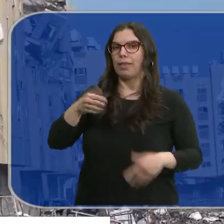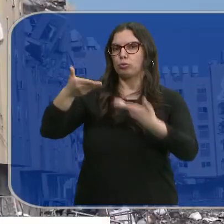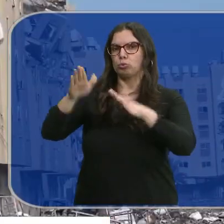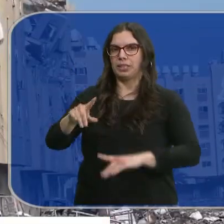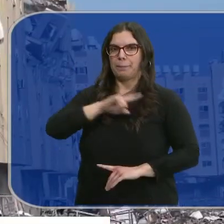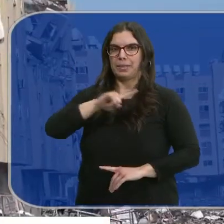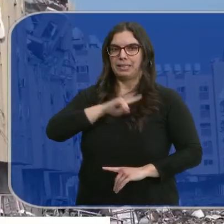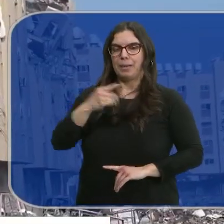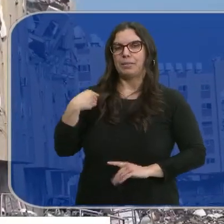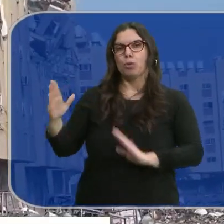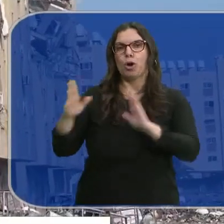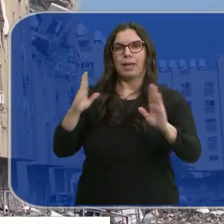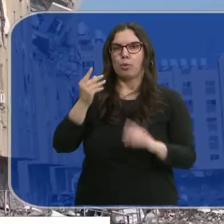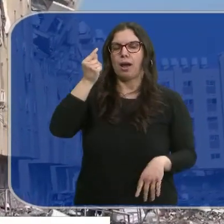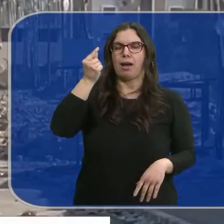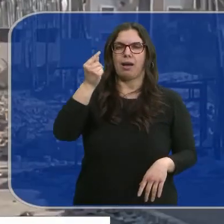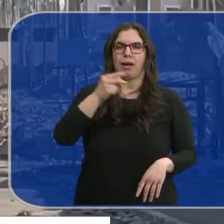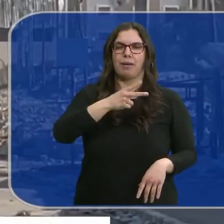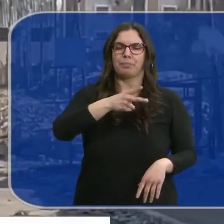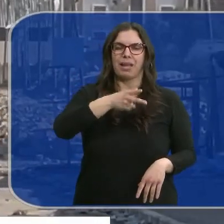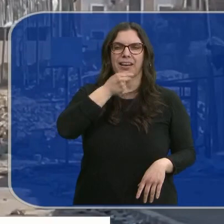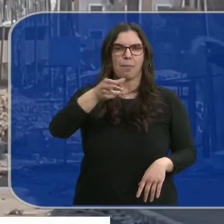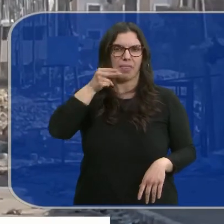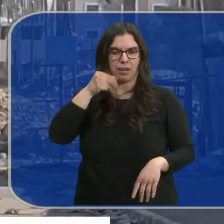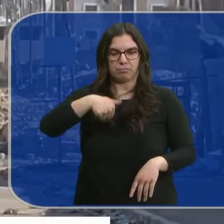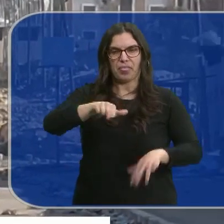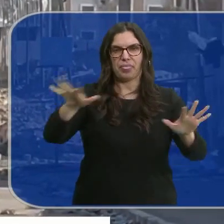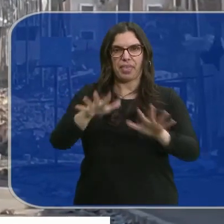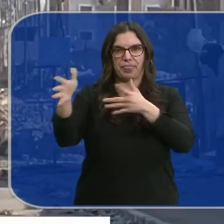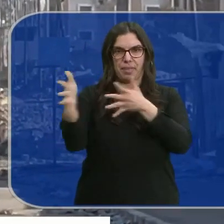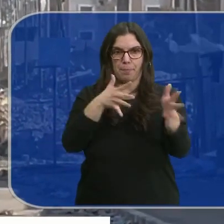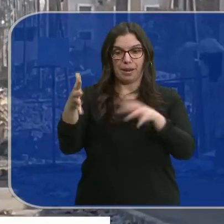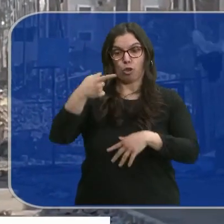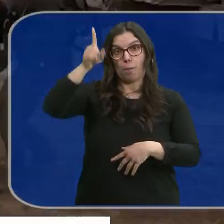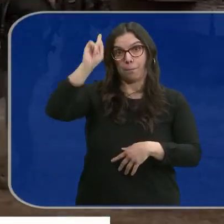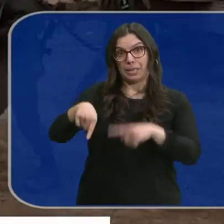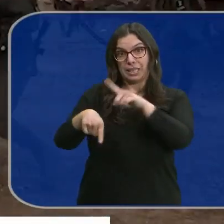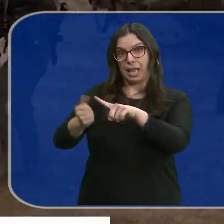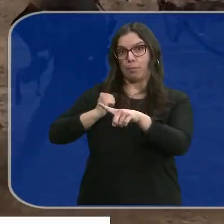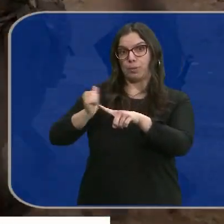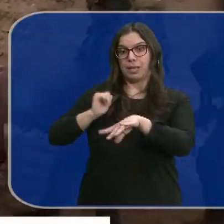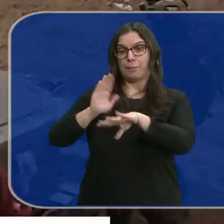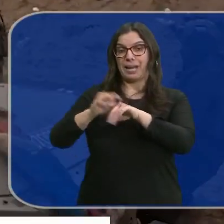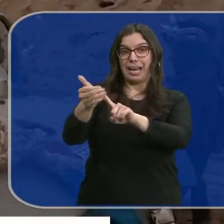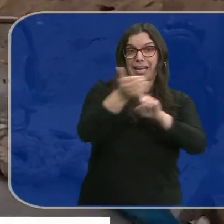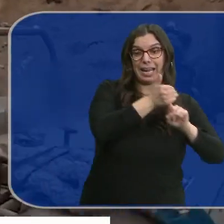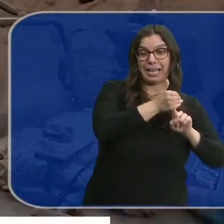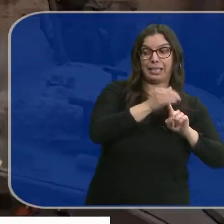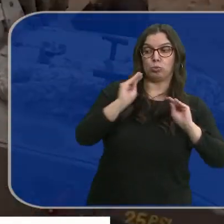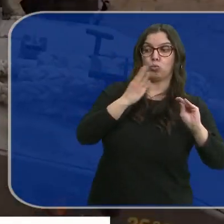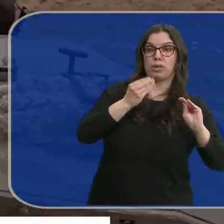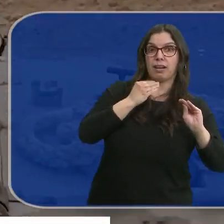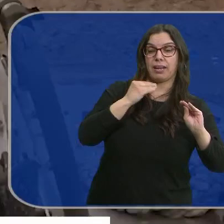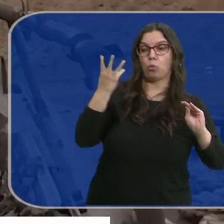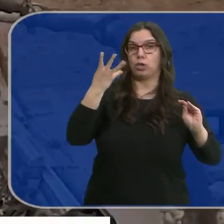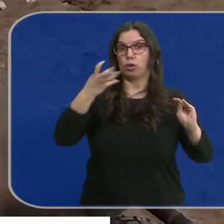actividad militar durante el Ramadán, que empieza el 10 de marzo. Se podría aprovechar ese mes para intercambiar 40 rehenes israelíes y 400